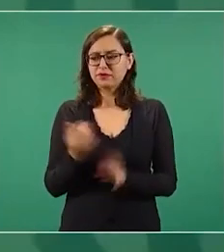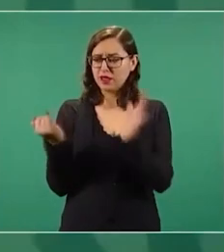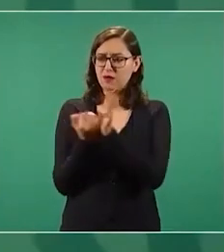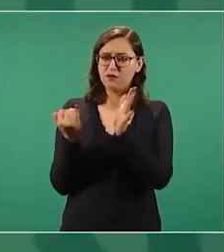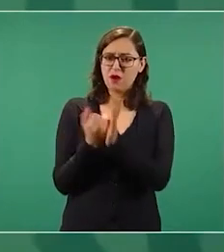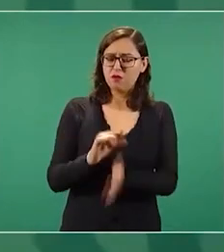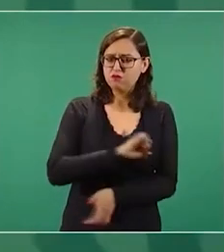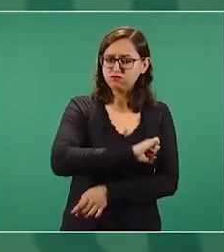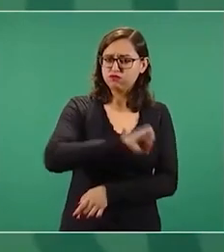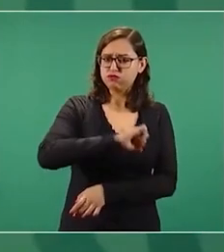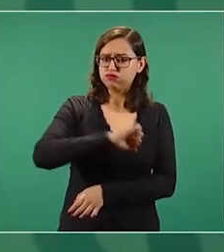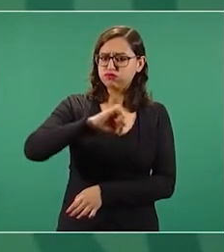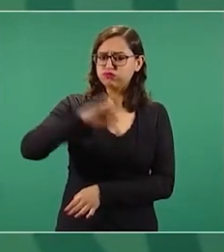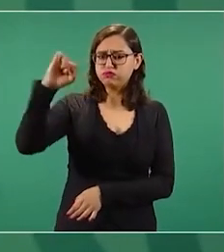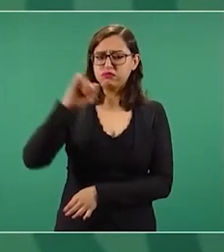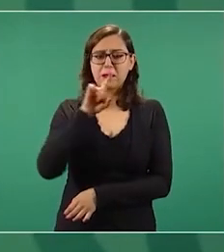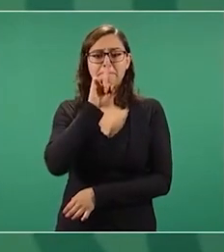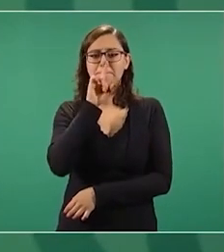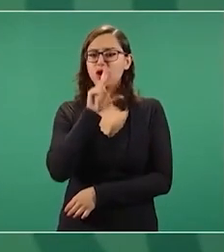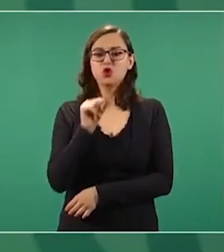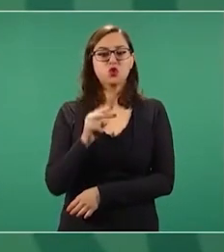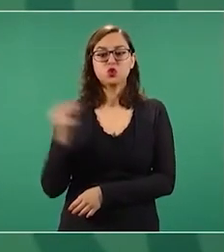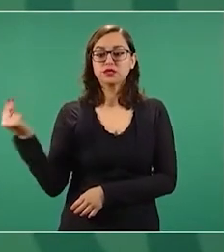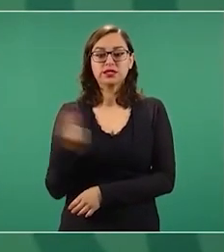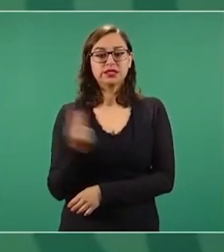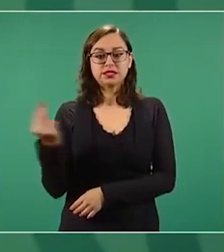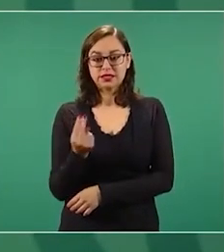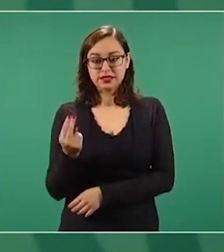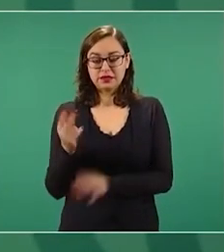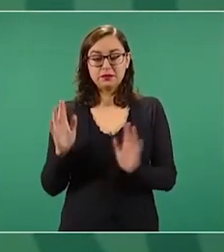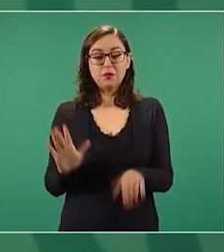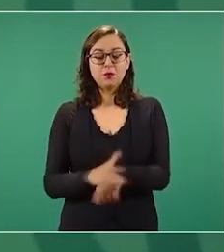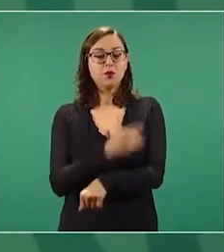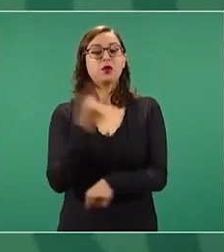legales aclaro